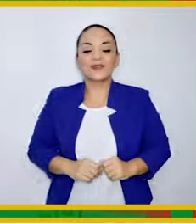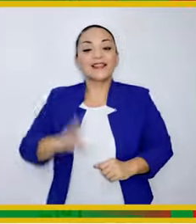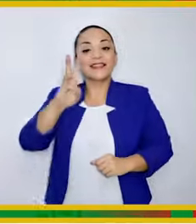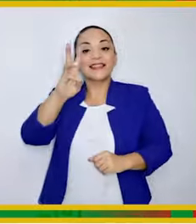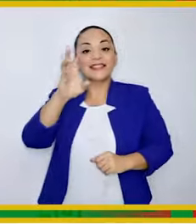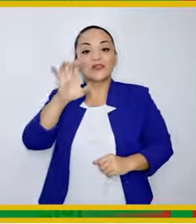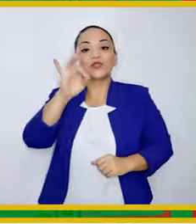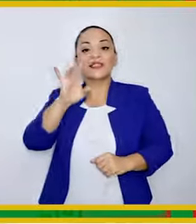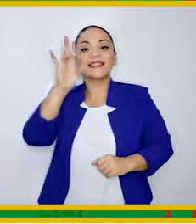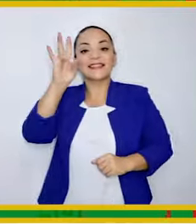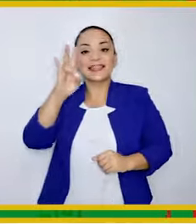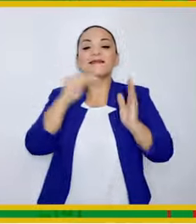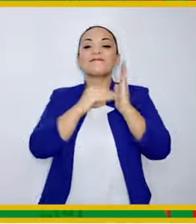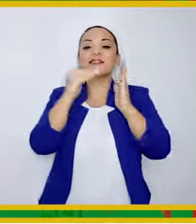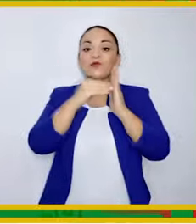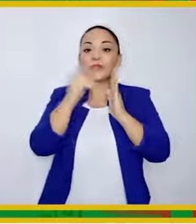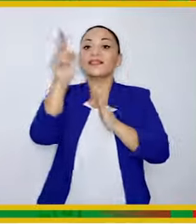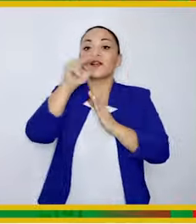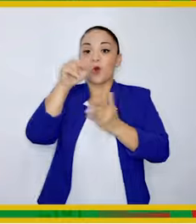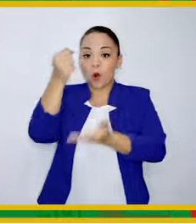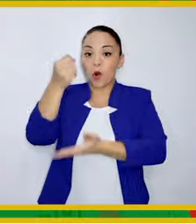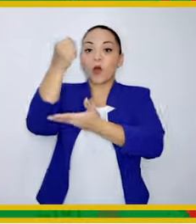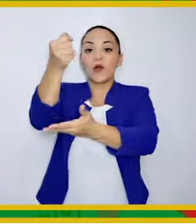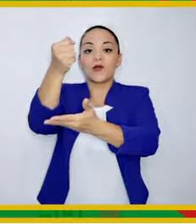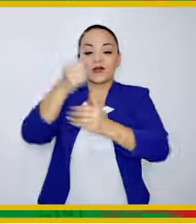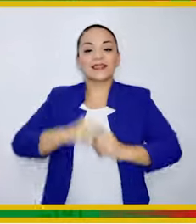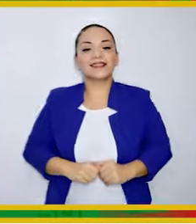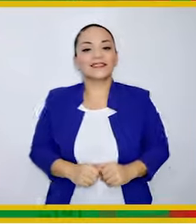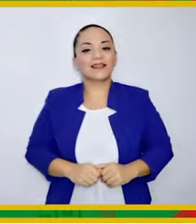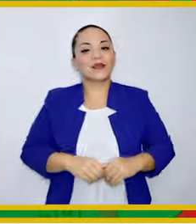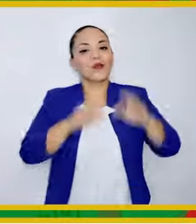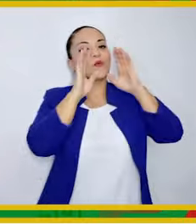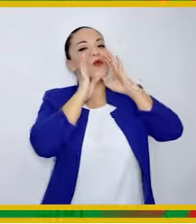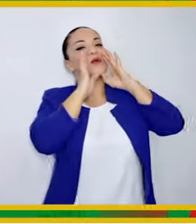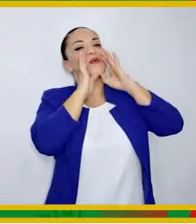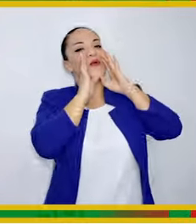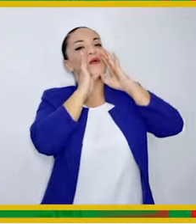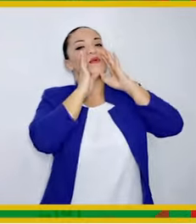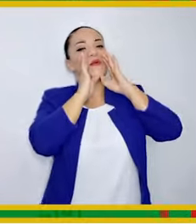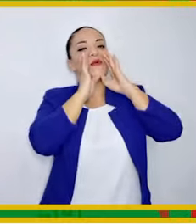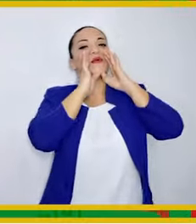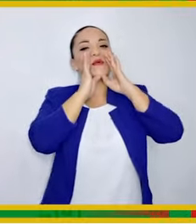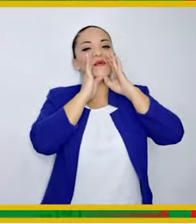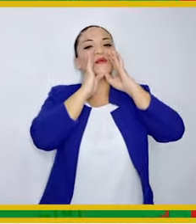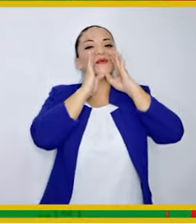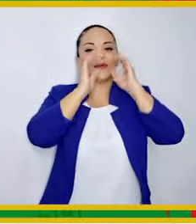directa 687 millones de colones invertidos